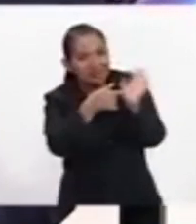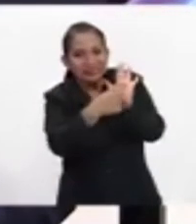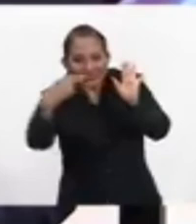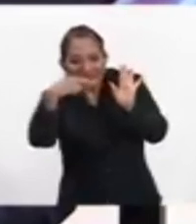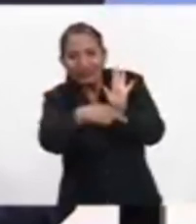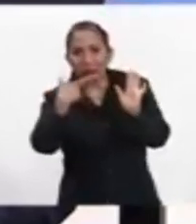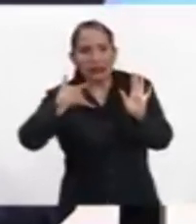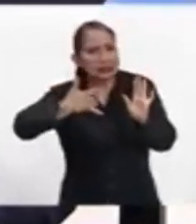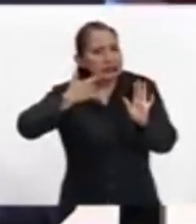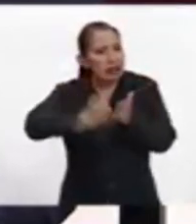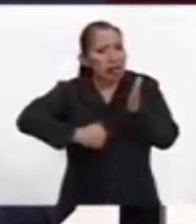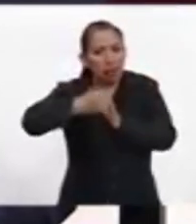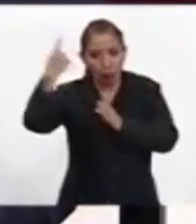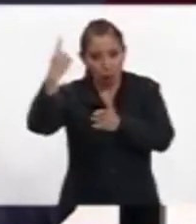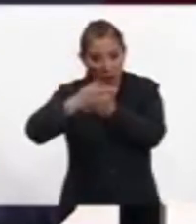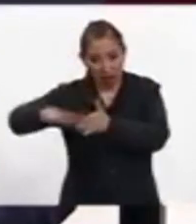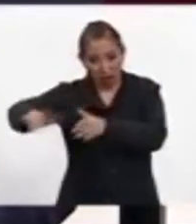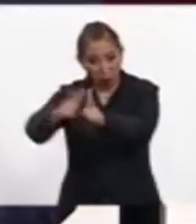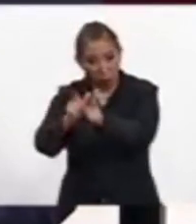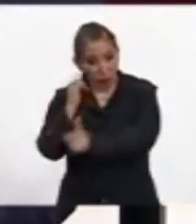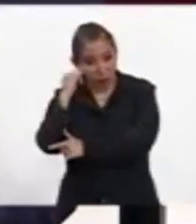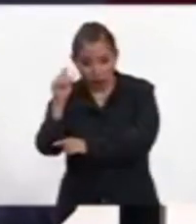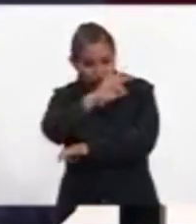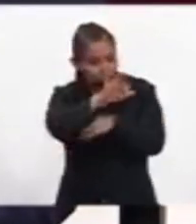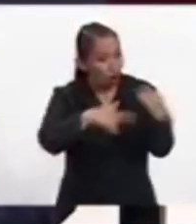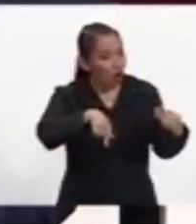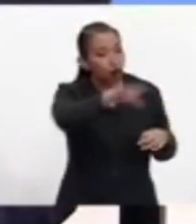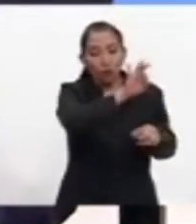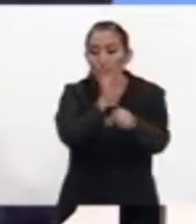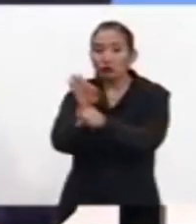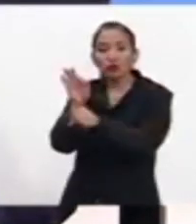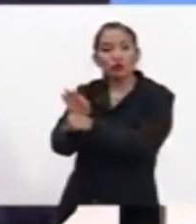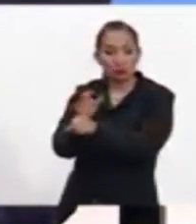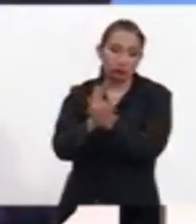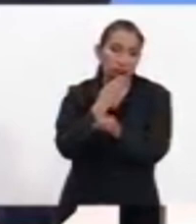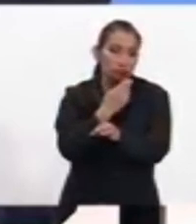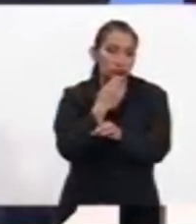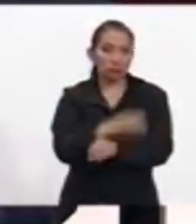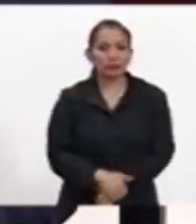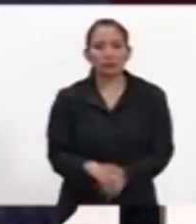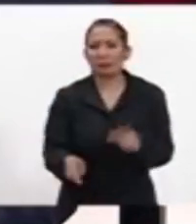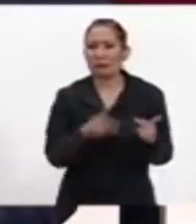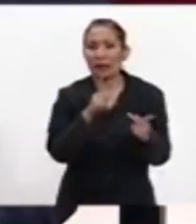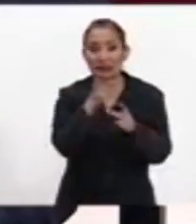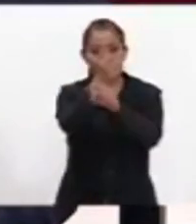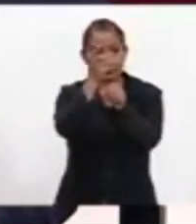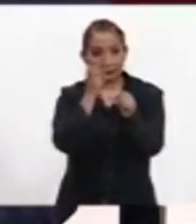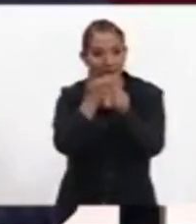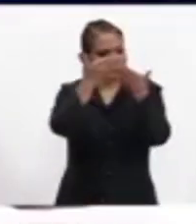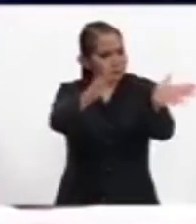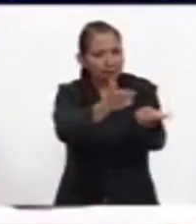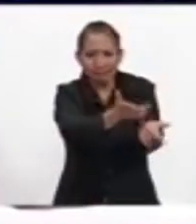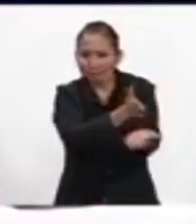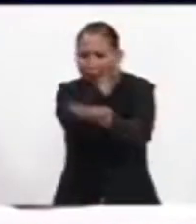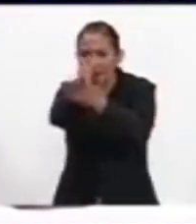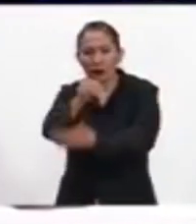porque es una lucha no solamente de ellos, es una lucha de todos. Así es. En ese sentido es muy útil. Pues perfecto, está la invitación abierta